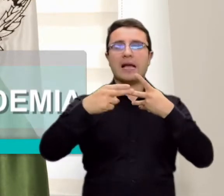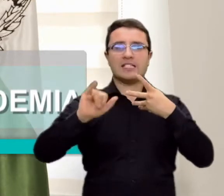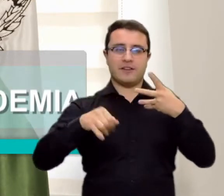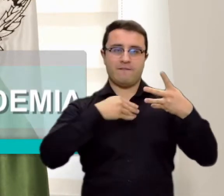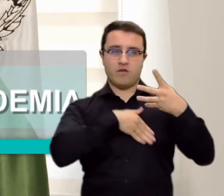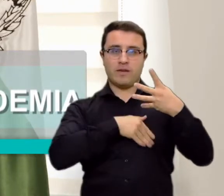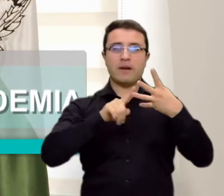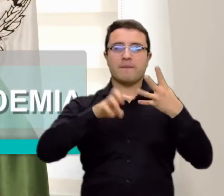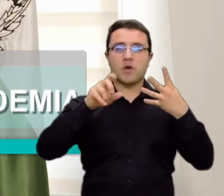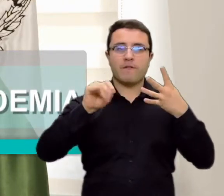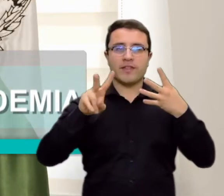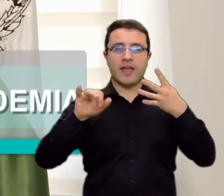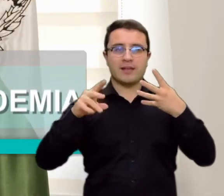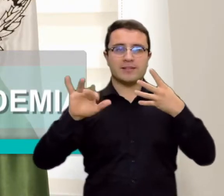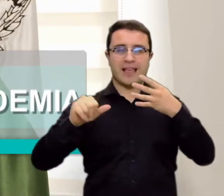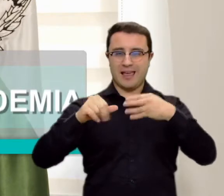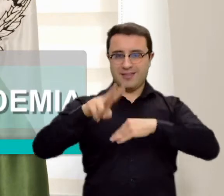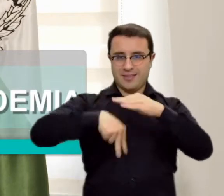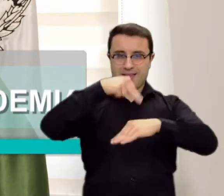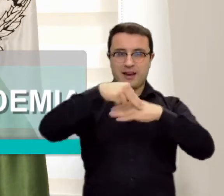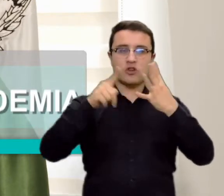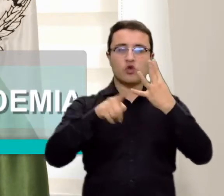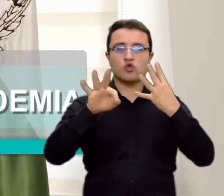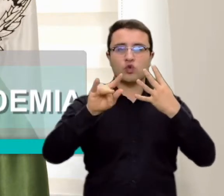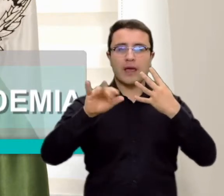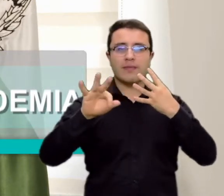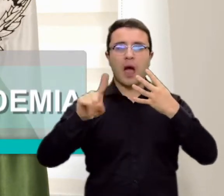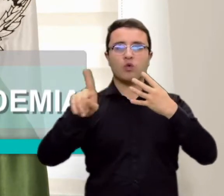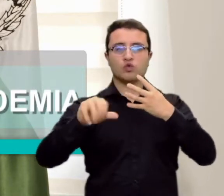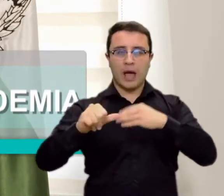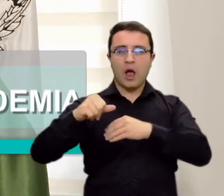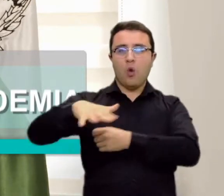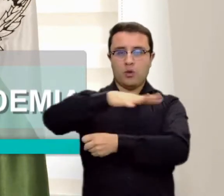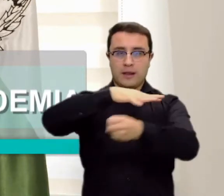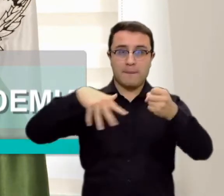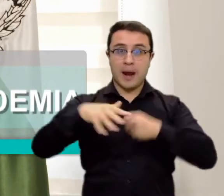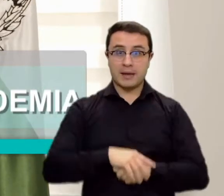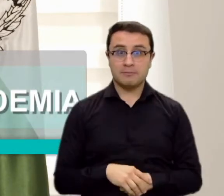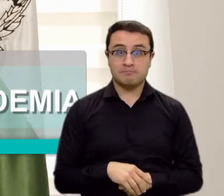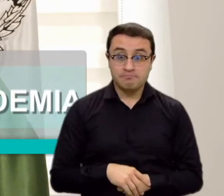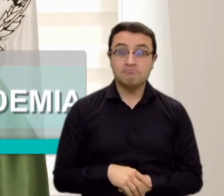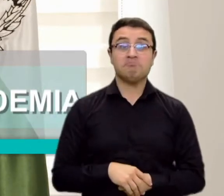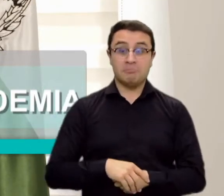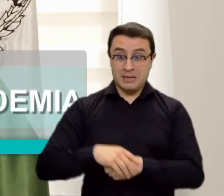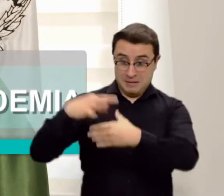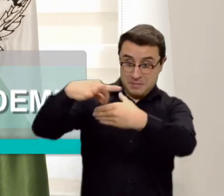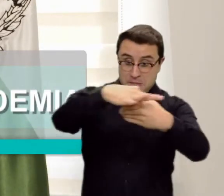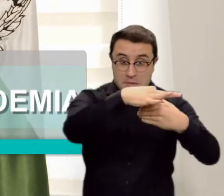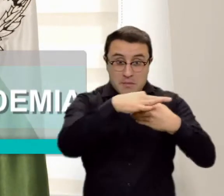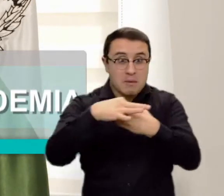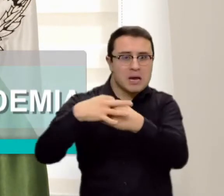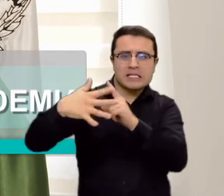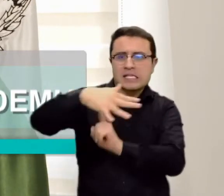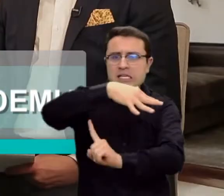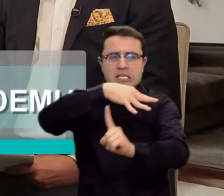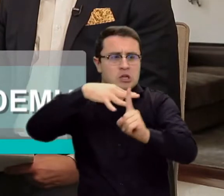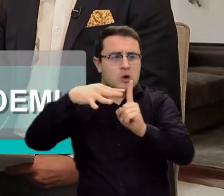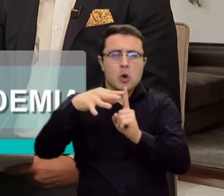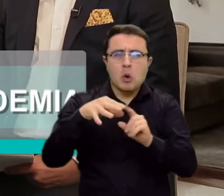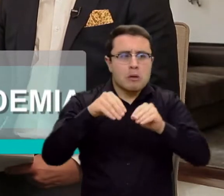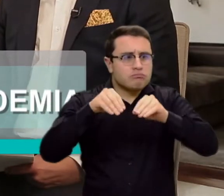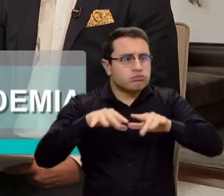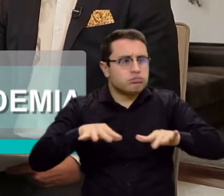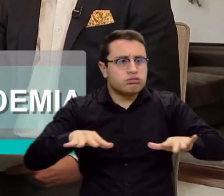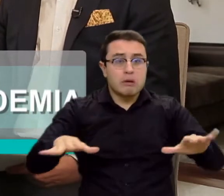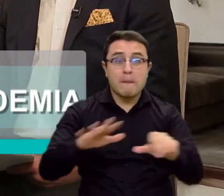Magdalena, Achí, Bolívar, Providencia, Nariño y Zutatausa, Cundinamarca. Son las primeras elecciones en épocas de pandemia que nos toca hacer.